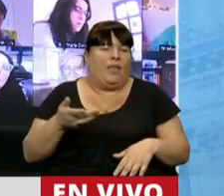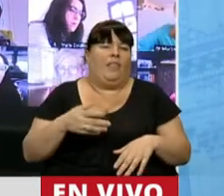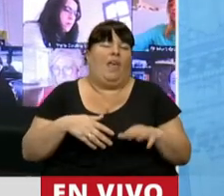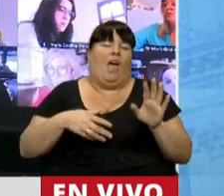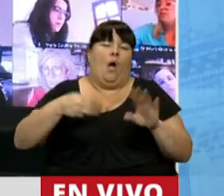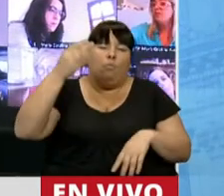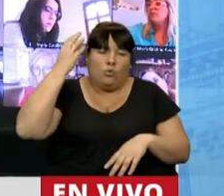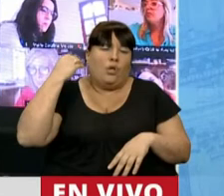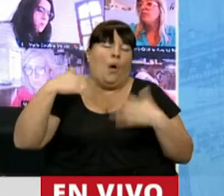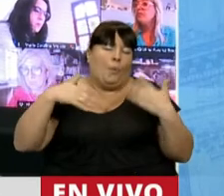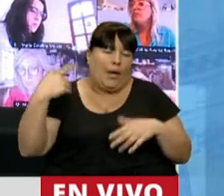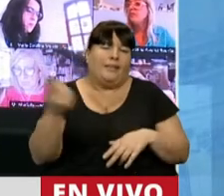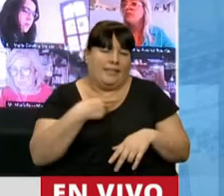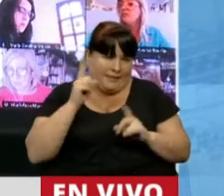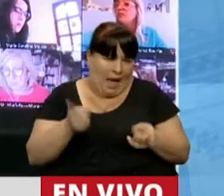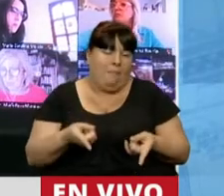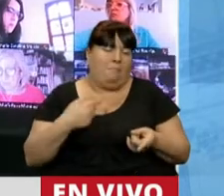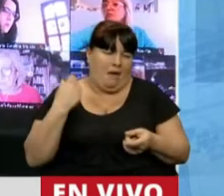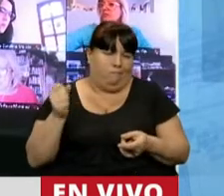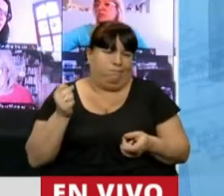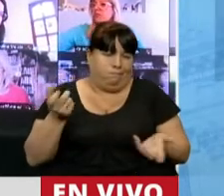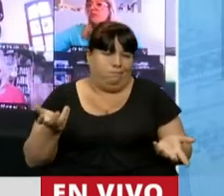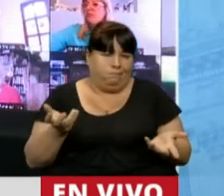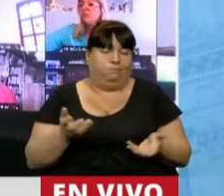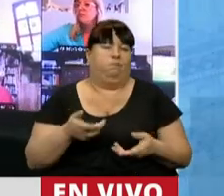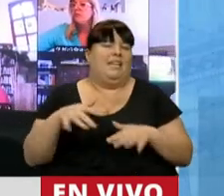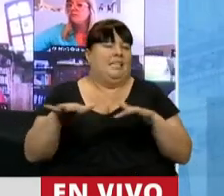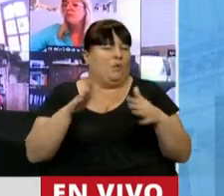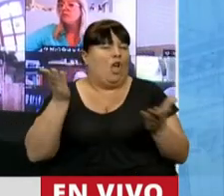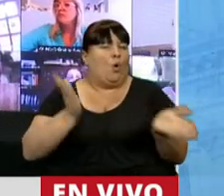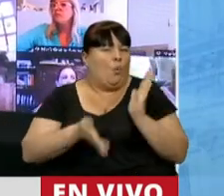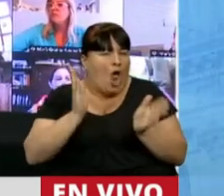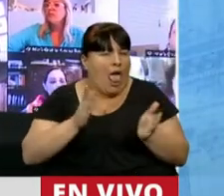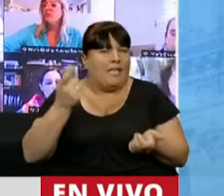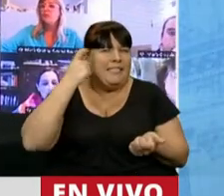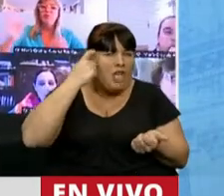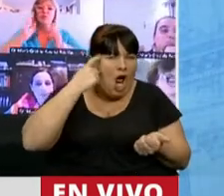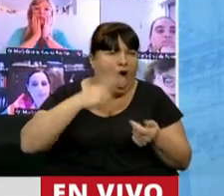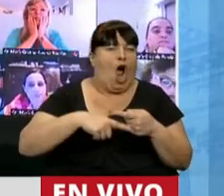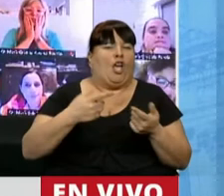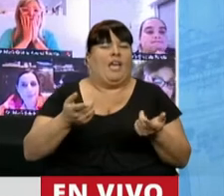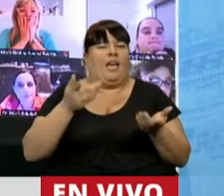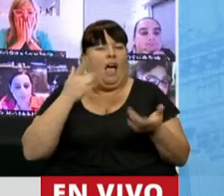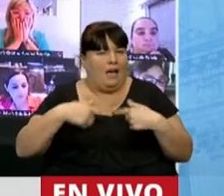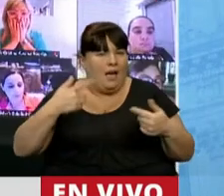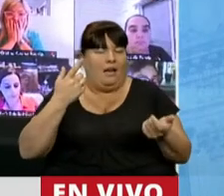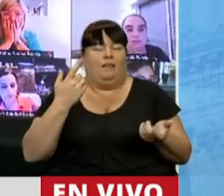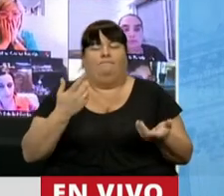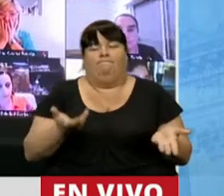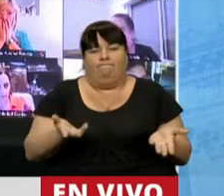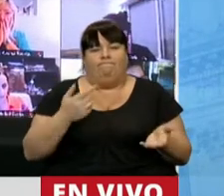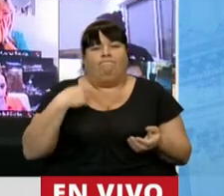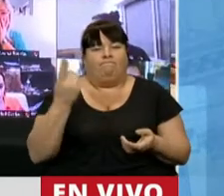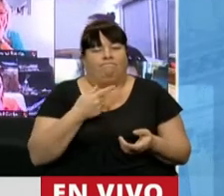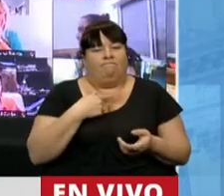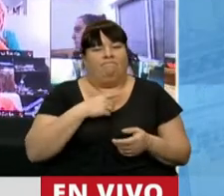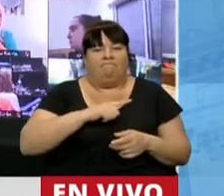veces, cuántas habremos pasado quizás también con situaciones de violencia psicológica, de política y demás, quizás